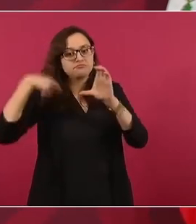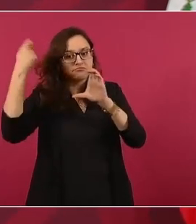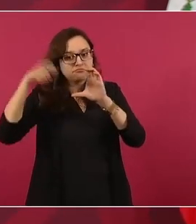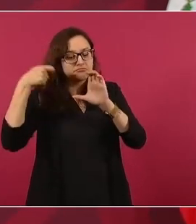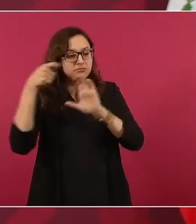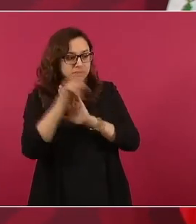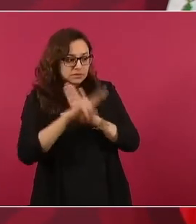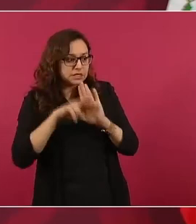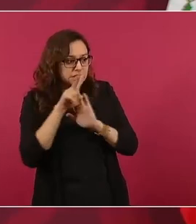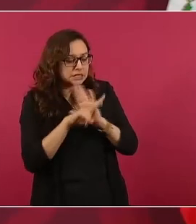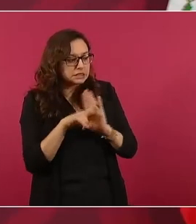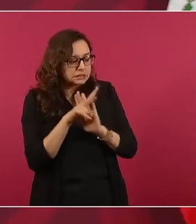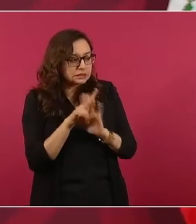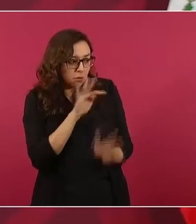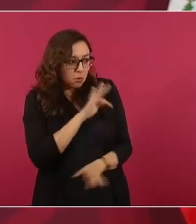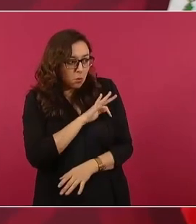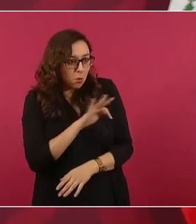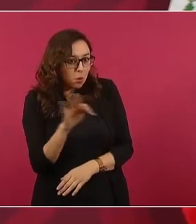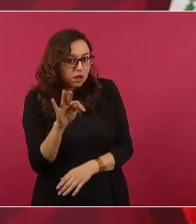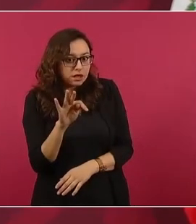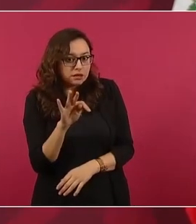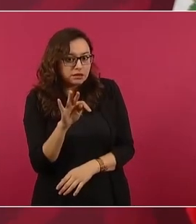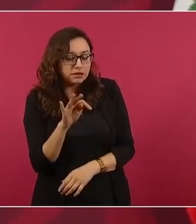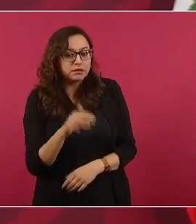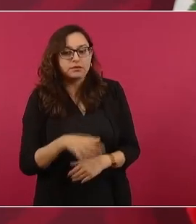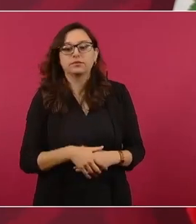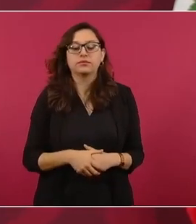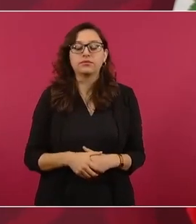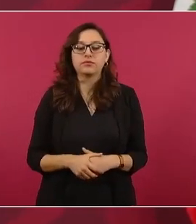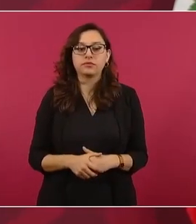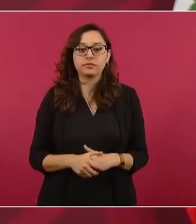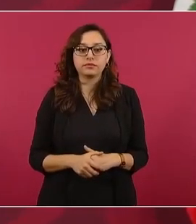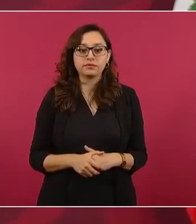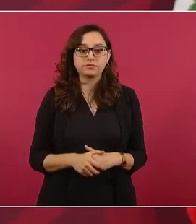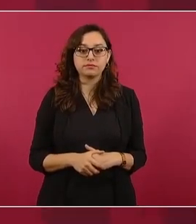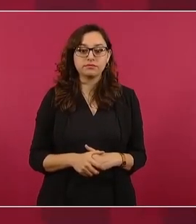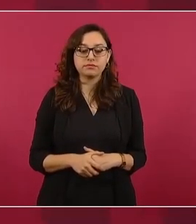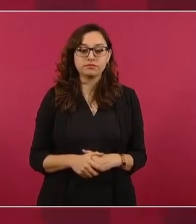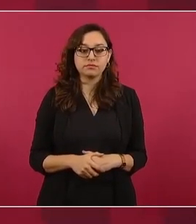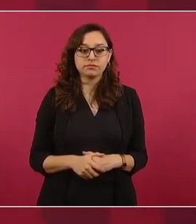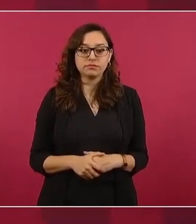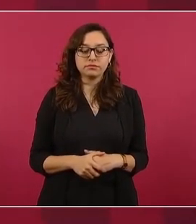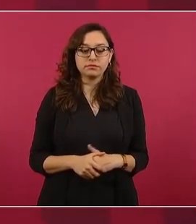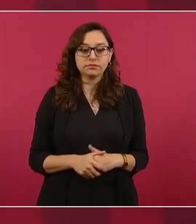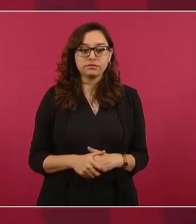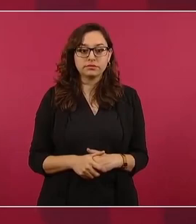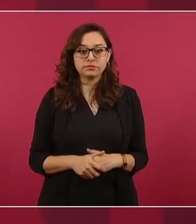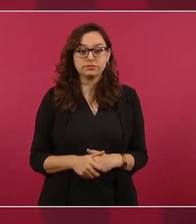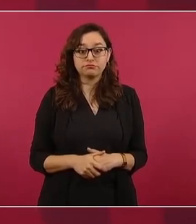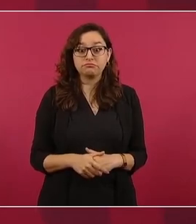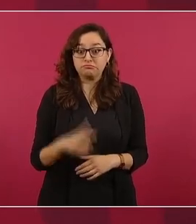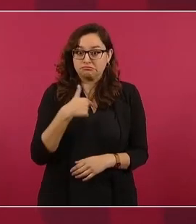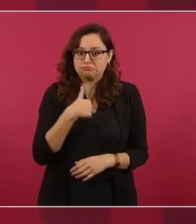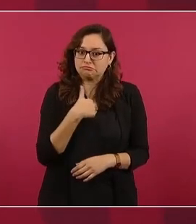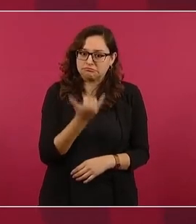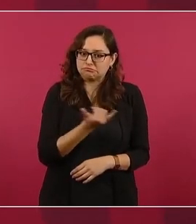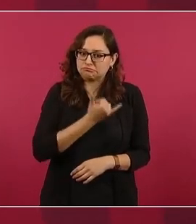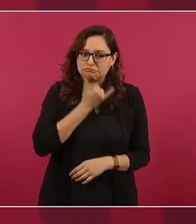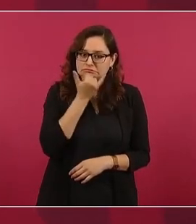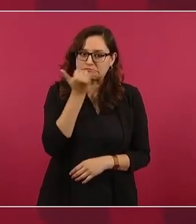el mensaje. cometí un error